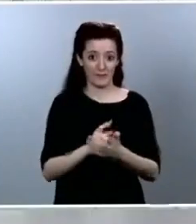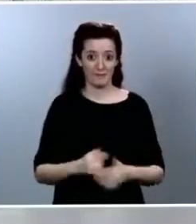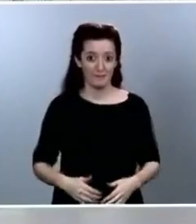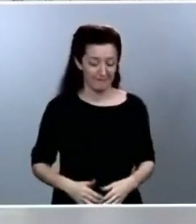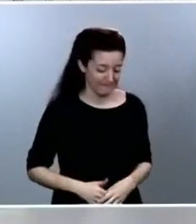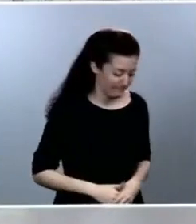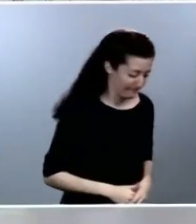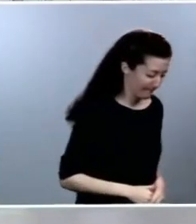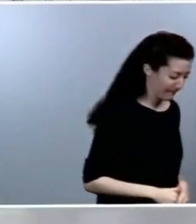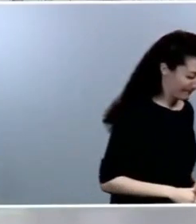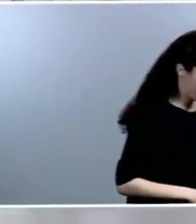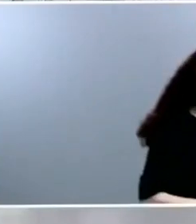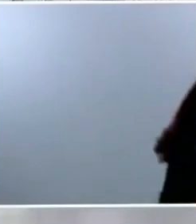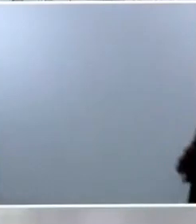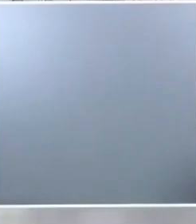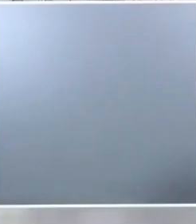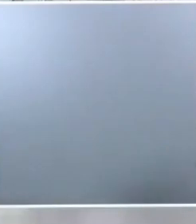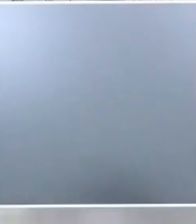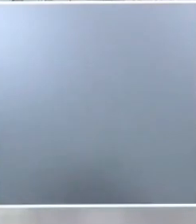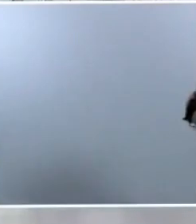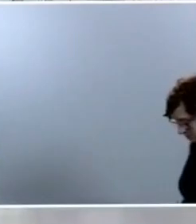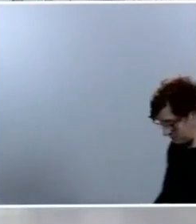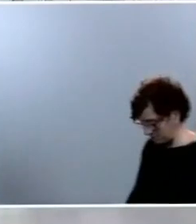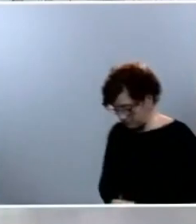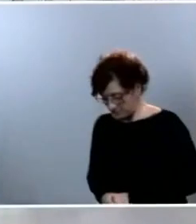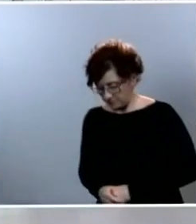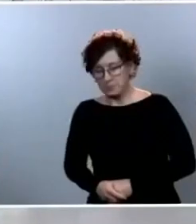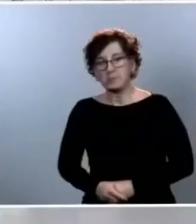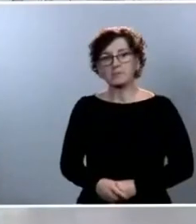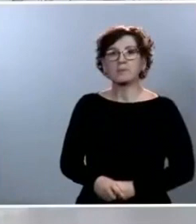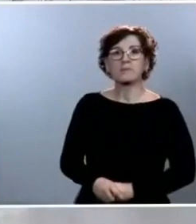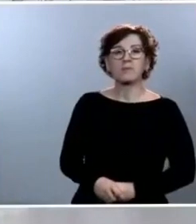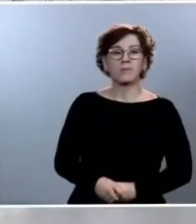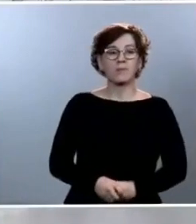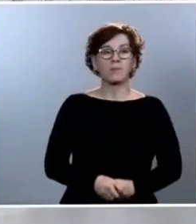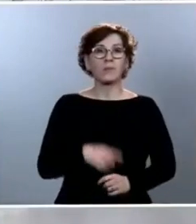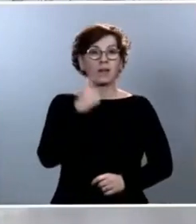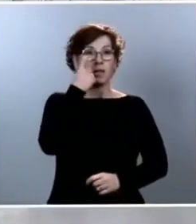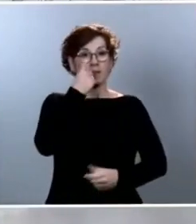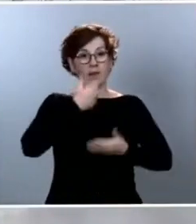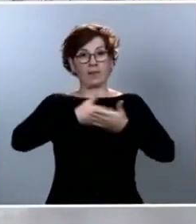queda otro medio, es Crónica Balear. Así que adelante, Crónica Balear.